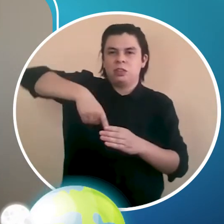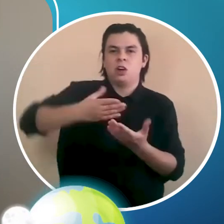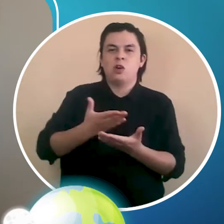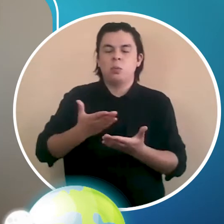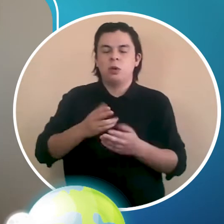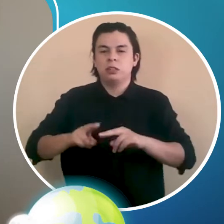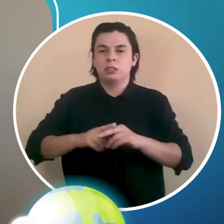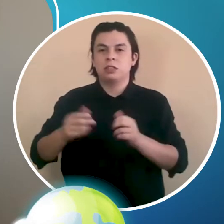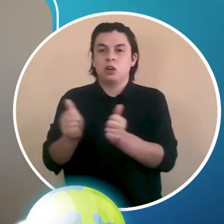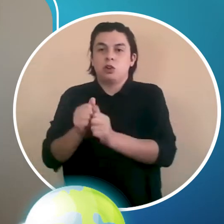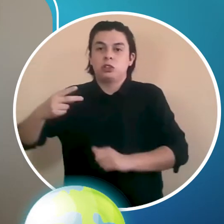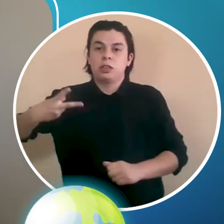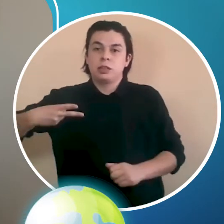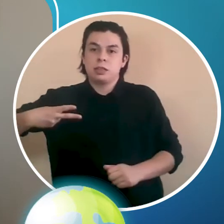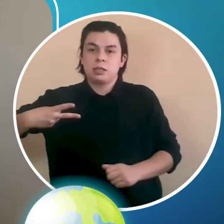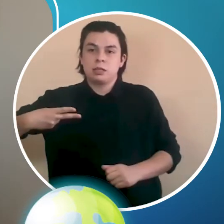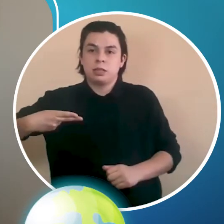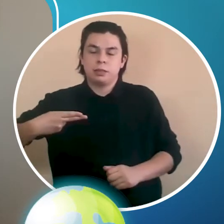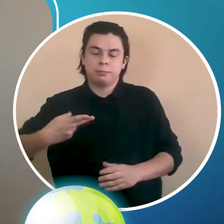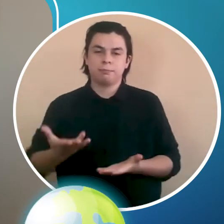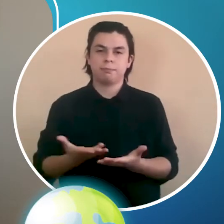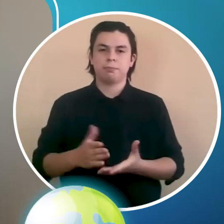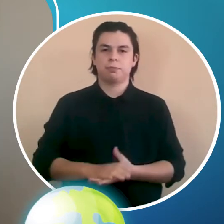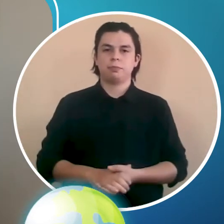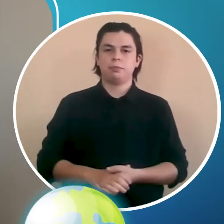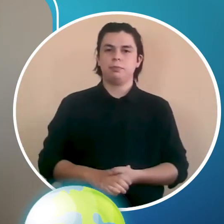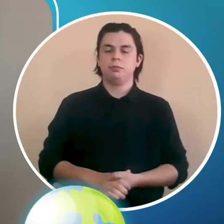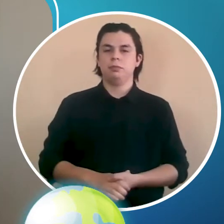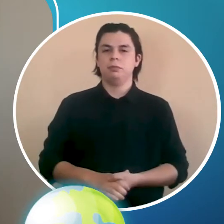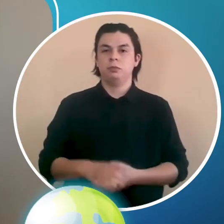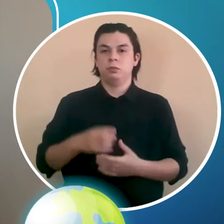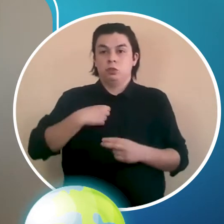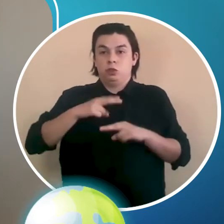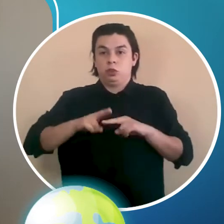o con la ayuda de nuestra tijera.